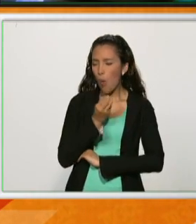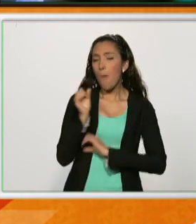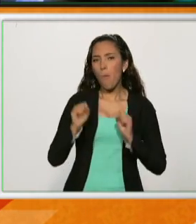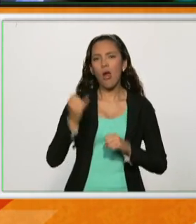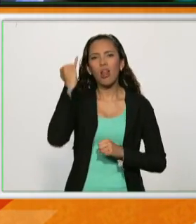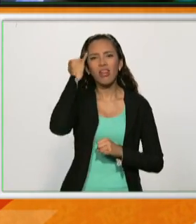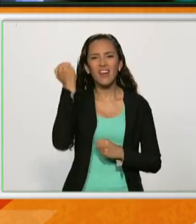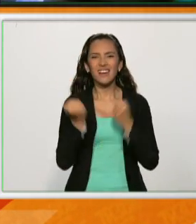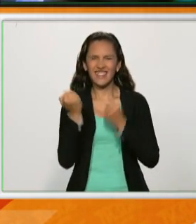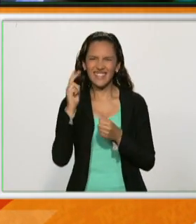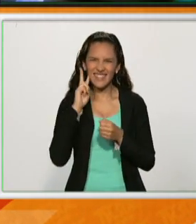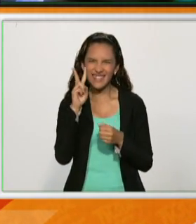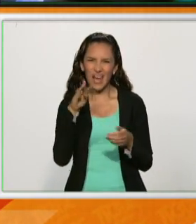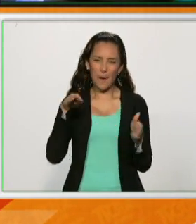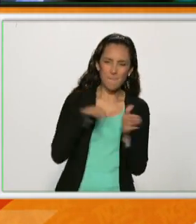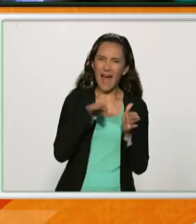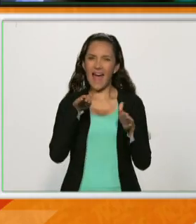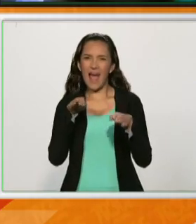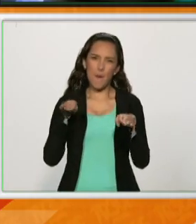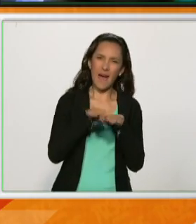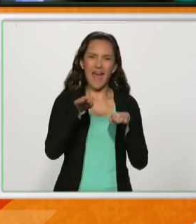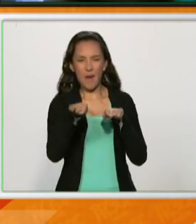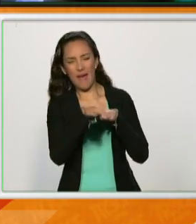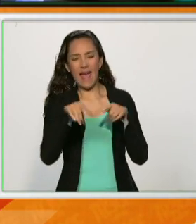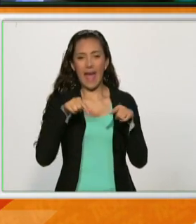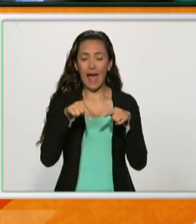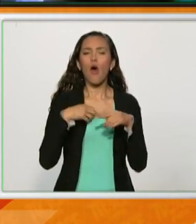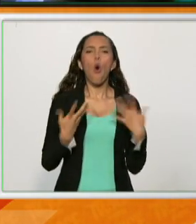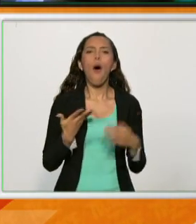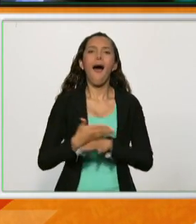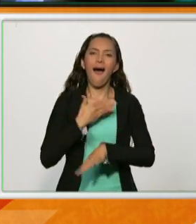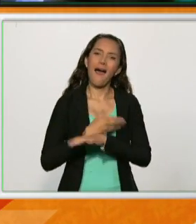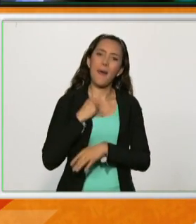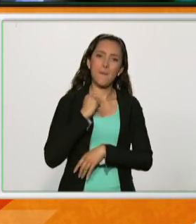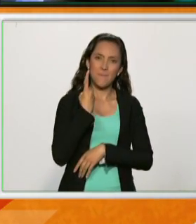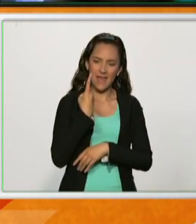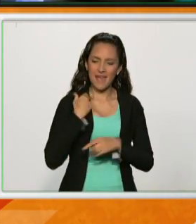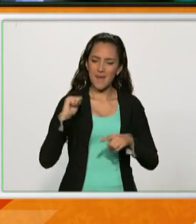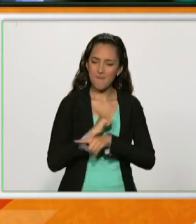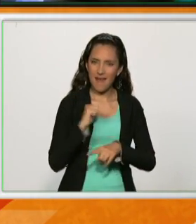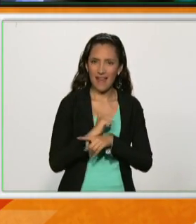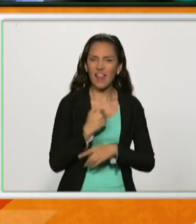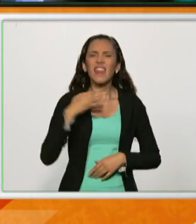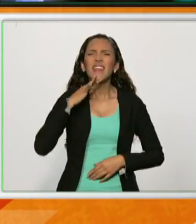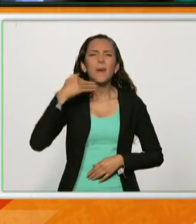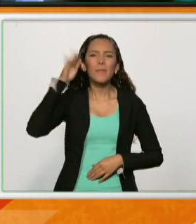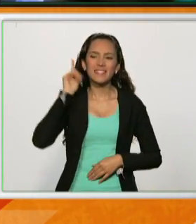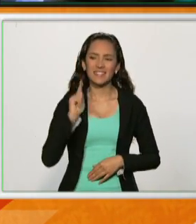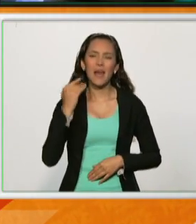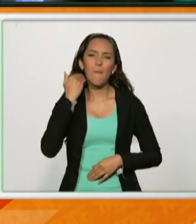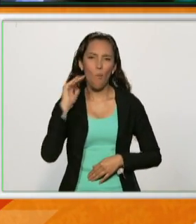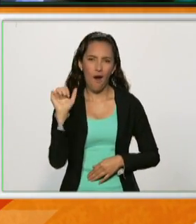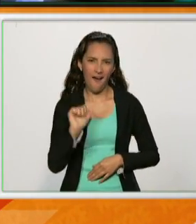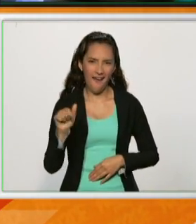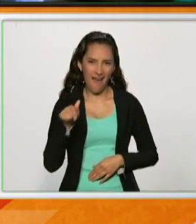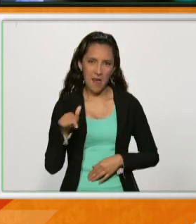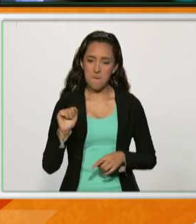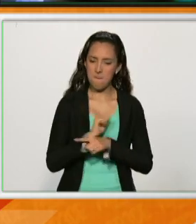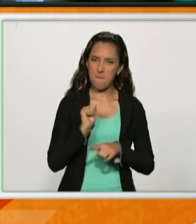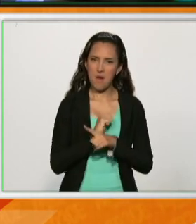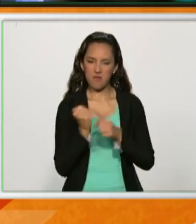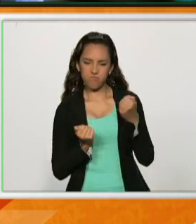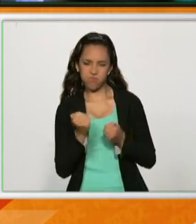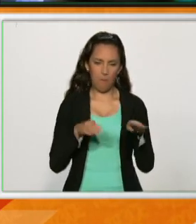chocones. Ahora en Arabia Saudita, las personas que comienzan a manejar, sobre todo las mujeres, comienzan a practicar en carros chocones.